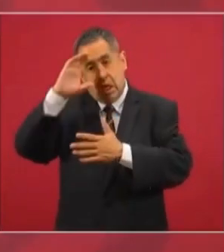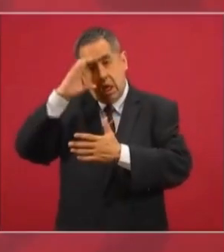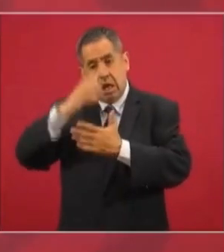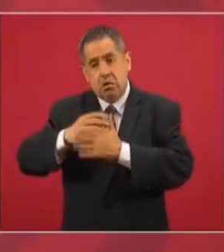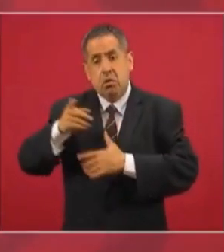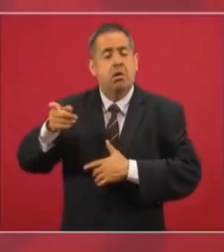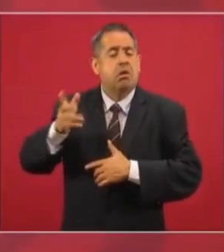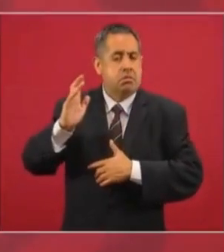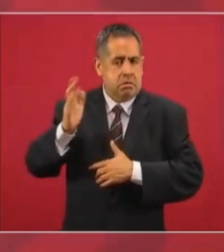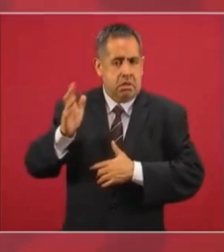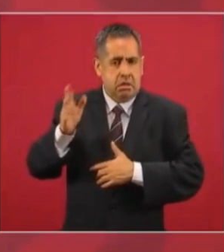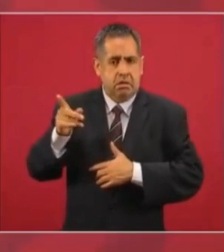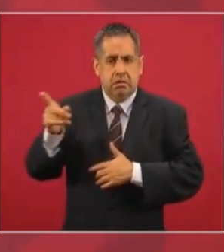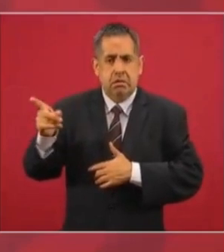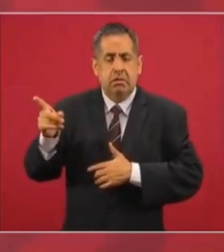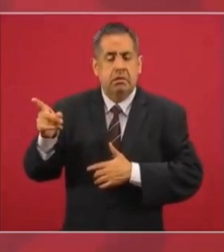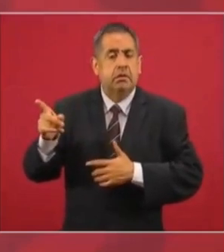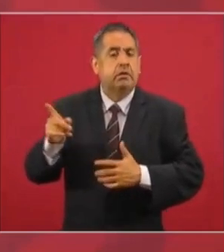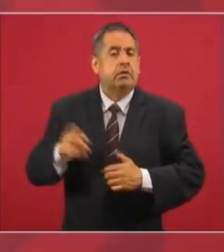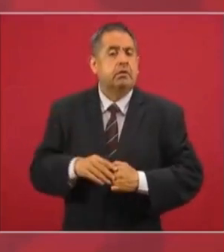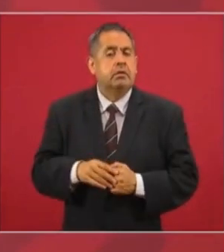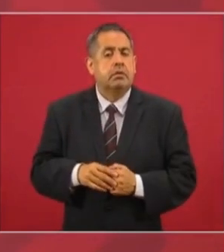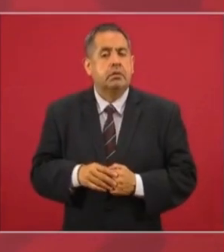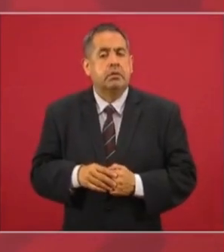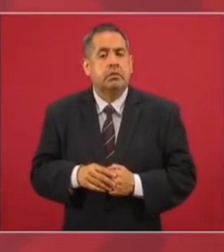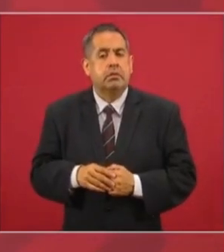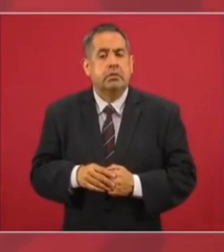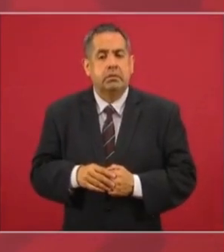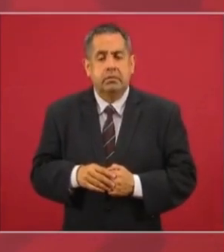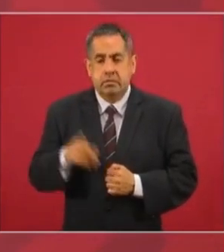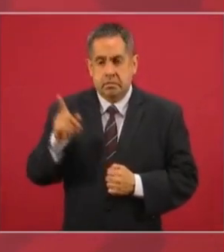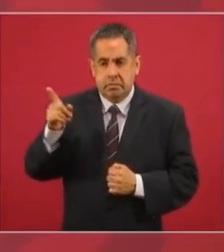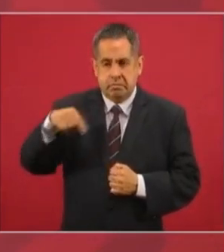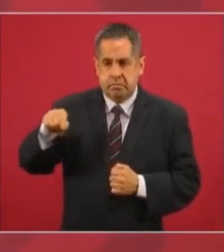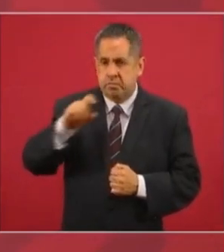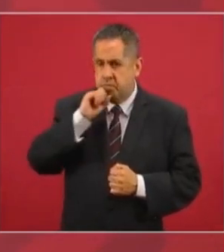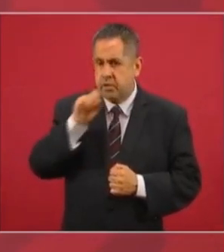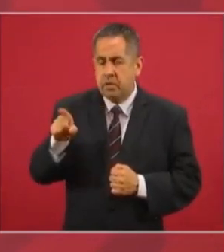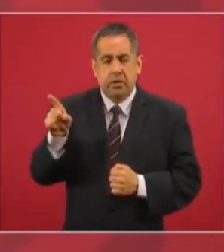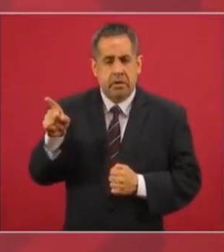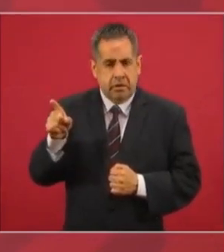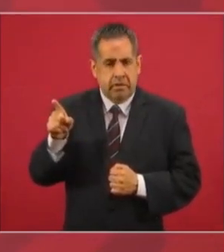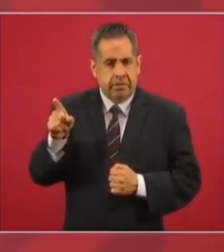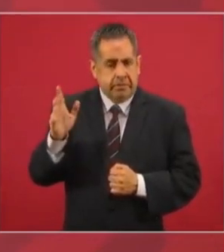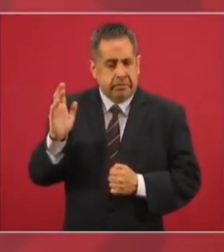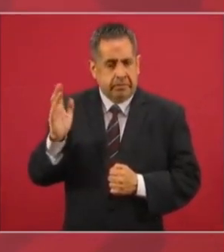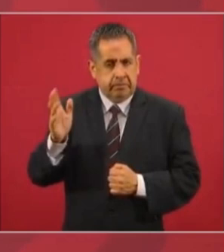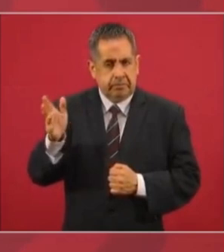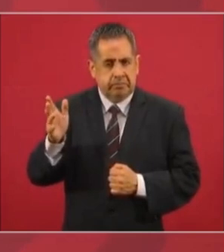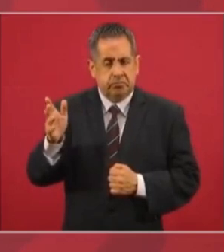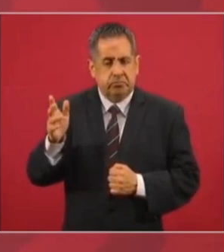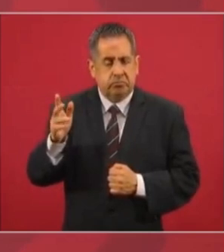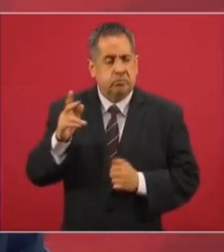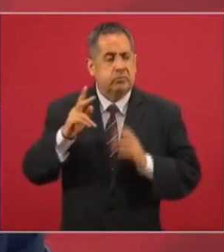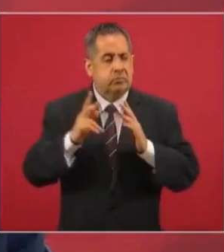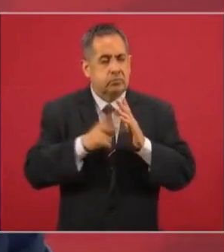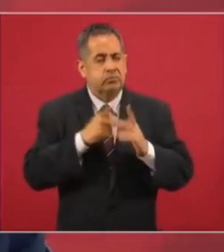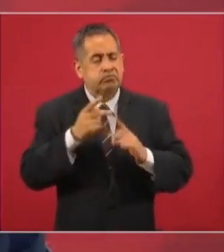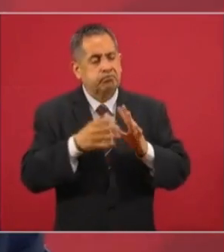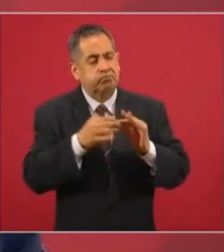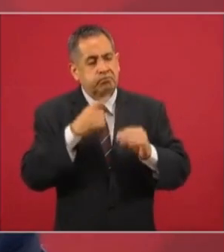ha reivindicado